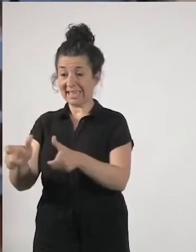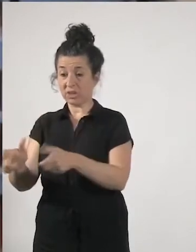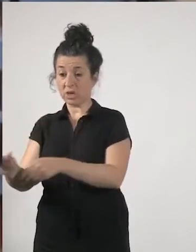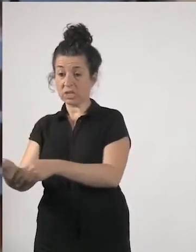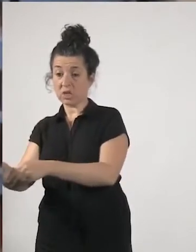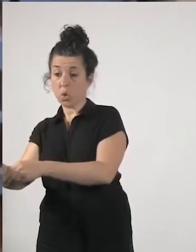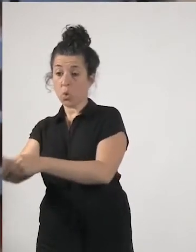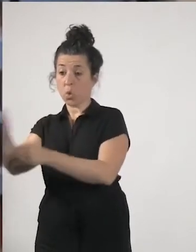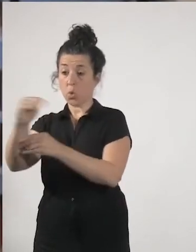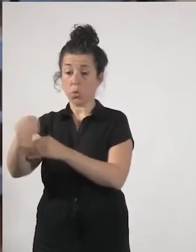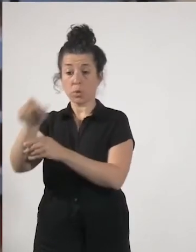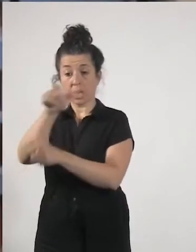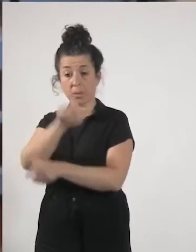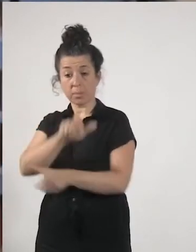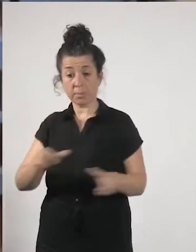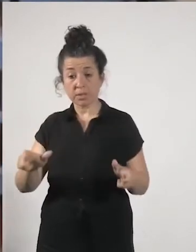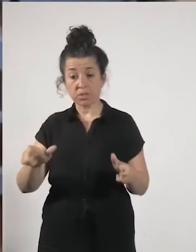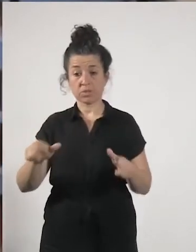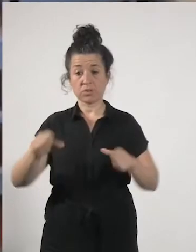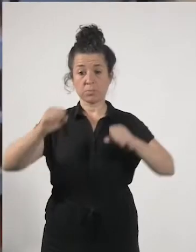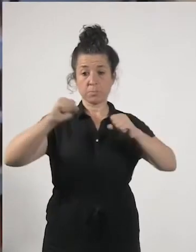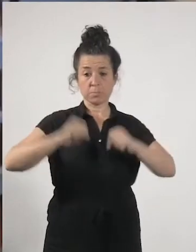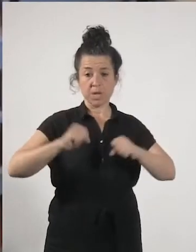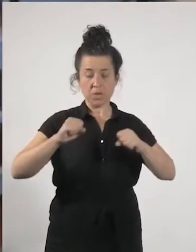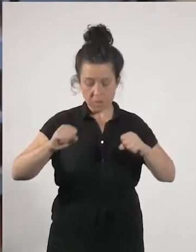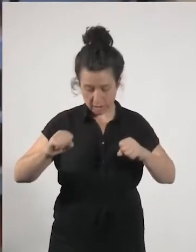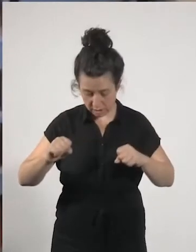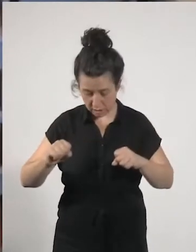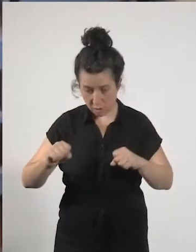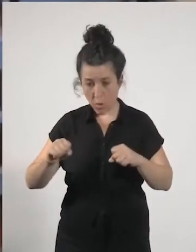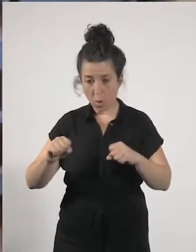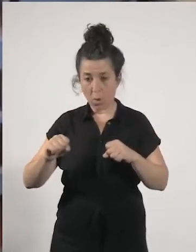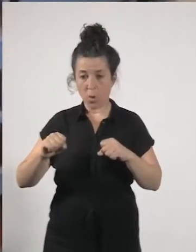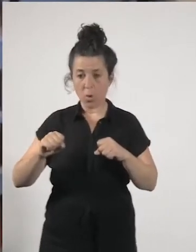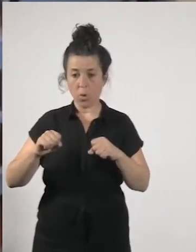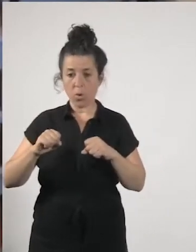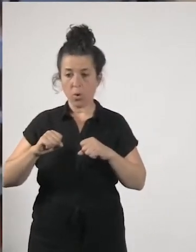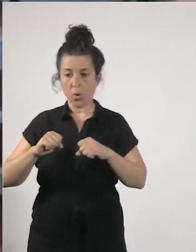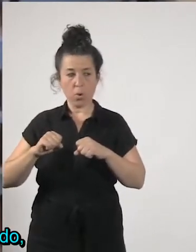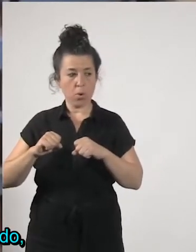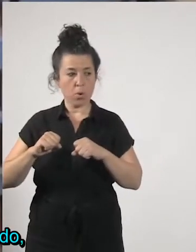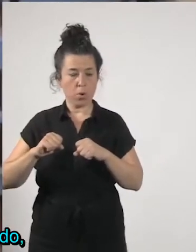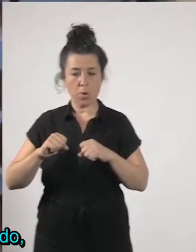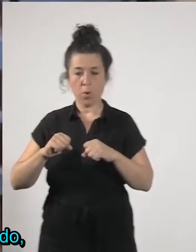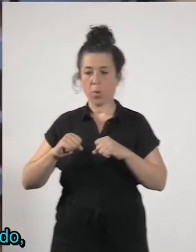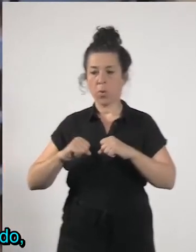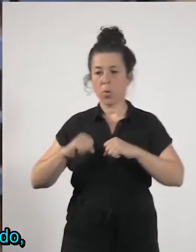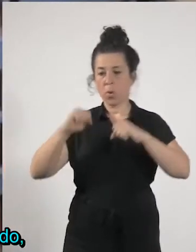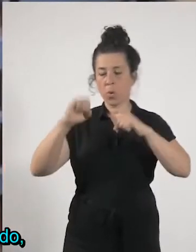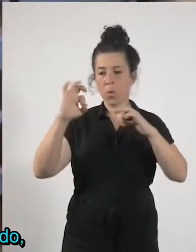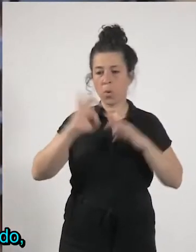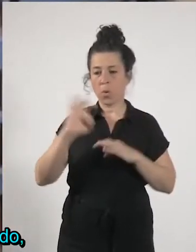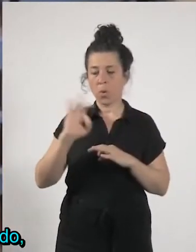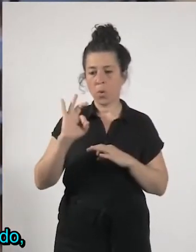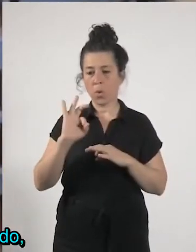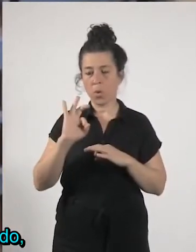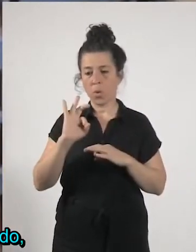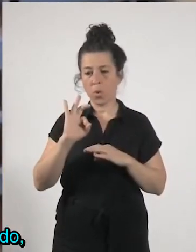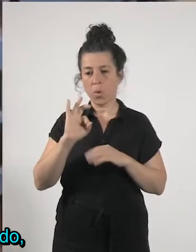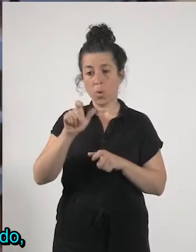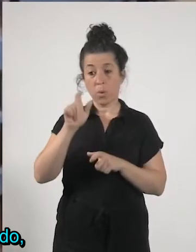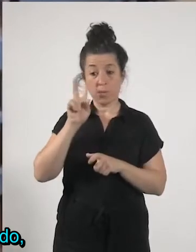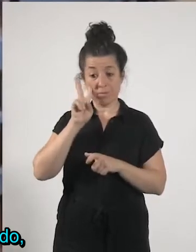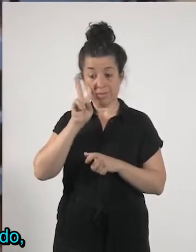personas mayores y personas dependientes porque teniendo en cuenta que el proceso de envejecimiento de la población